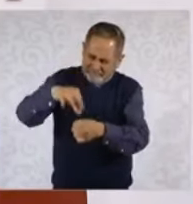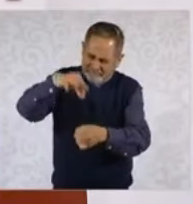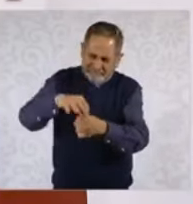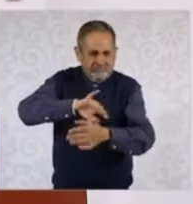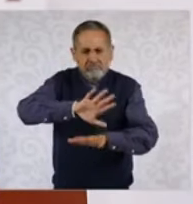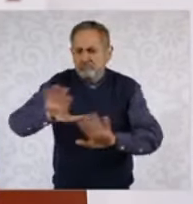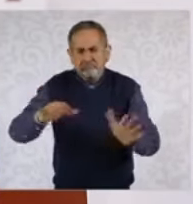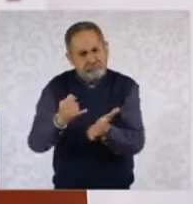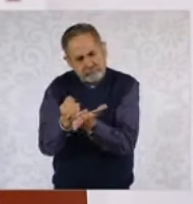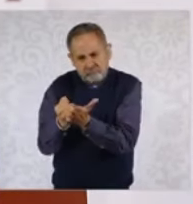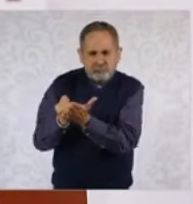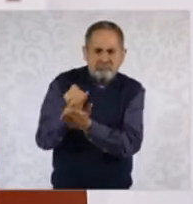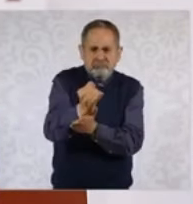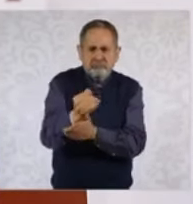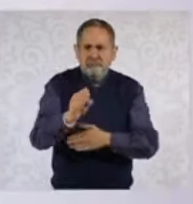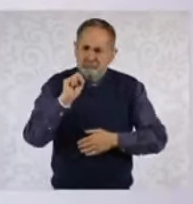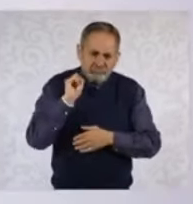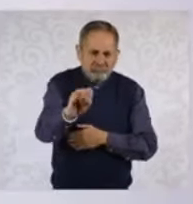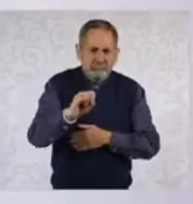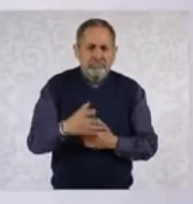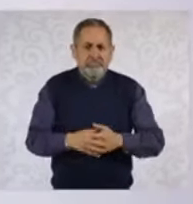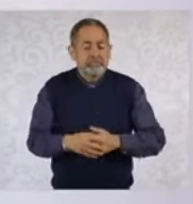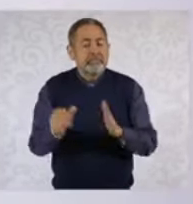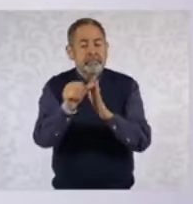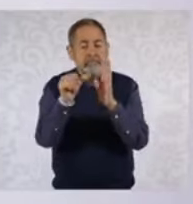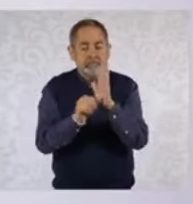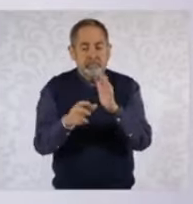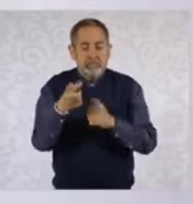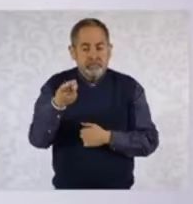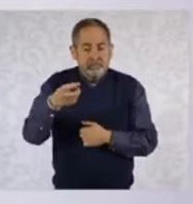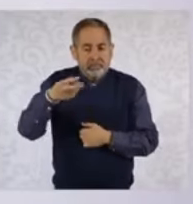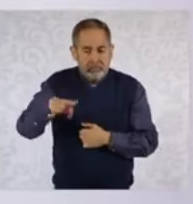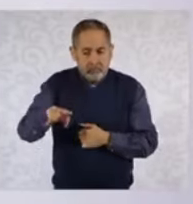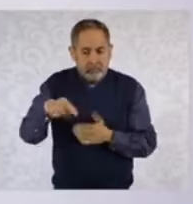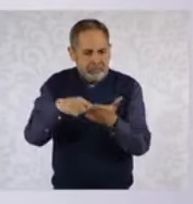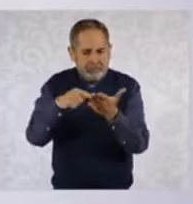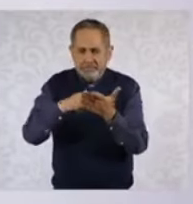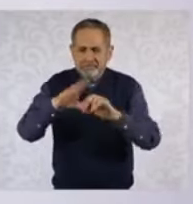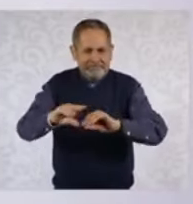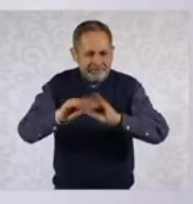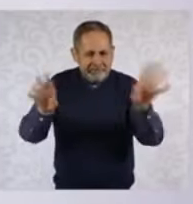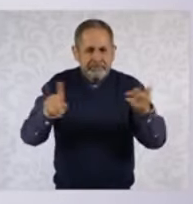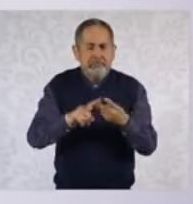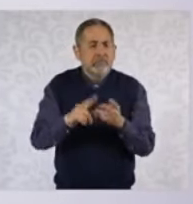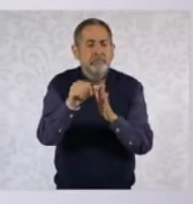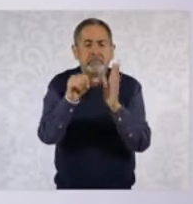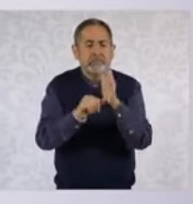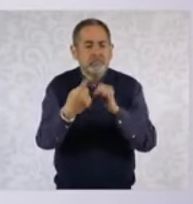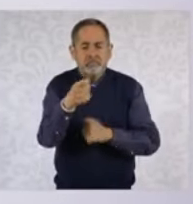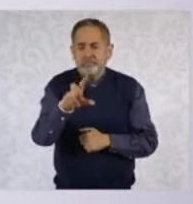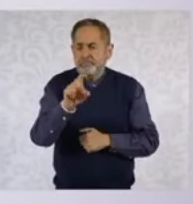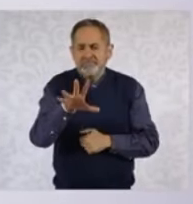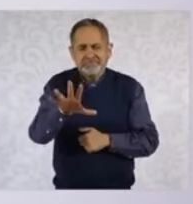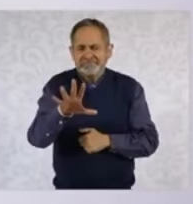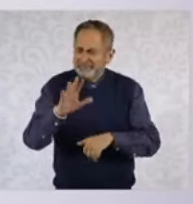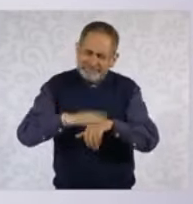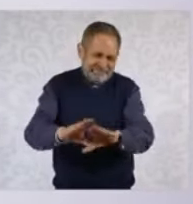decisión y que el artículo 39 es muy claro y el 135 también.